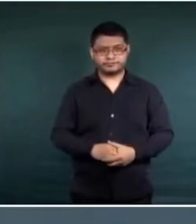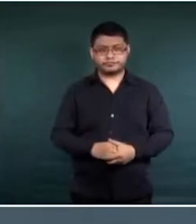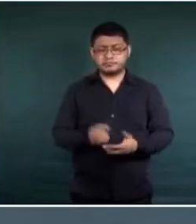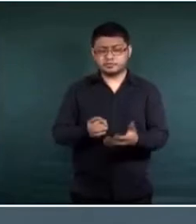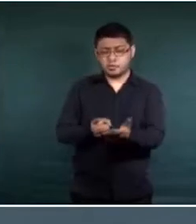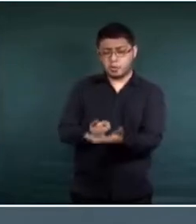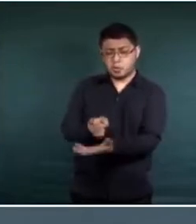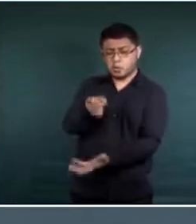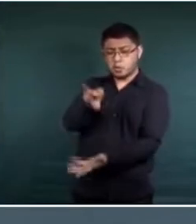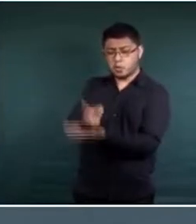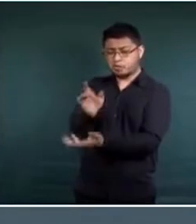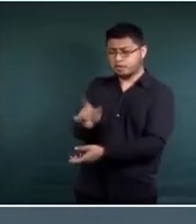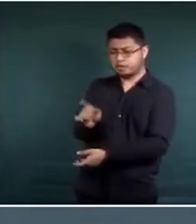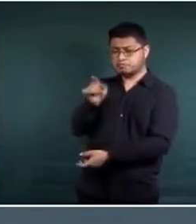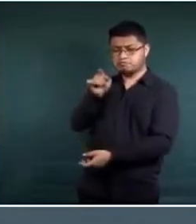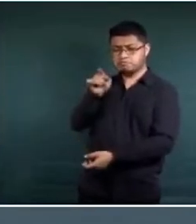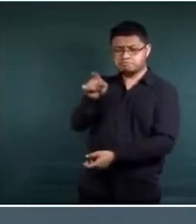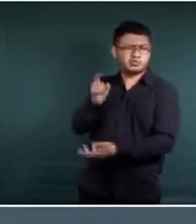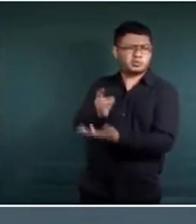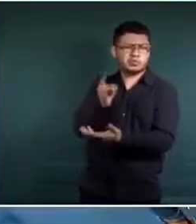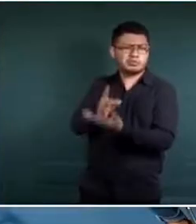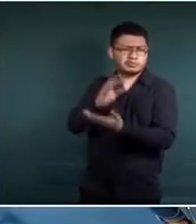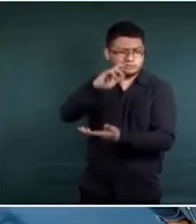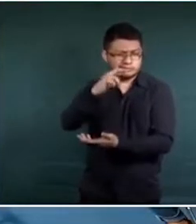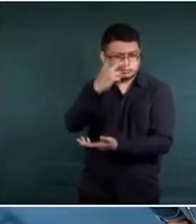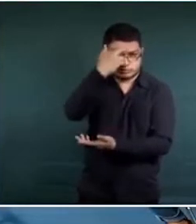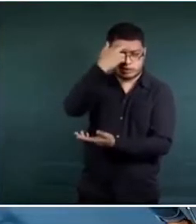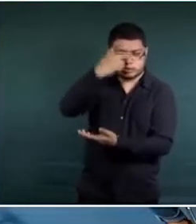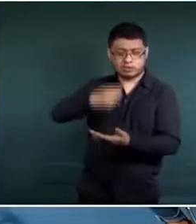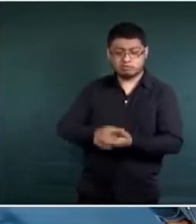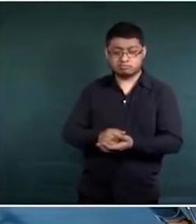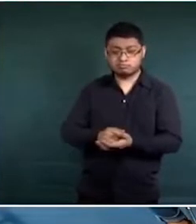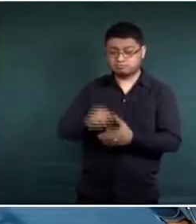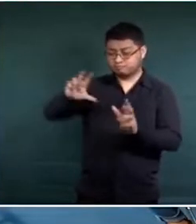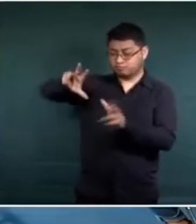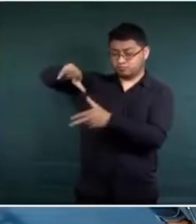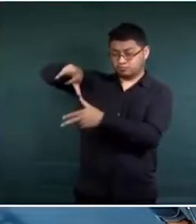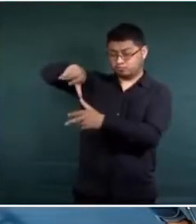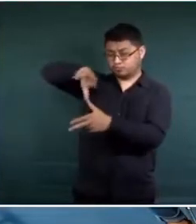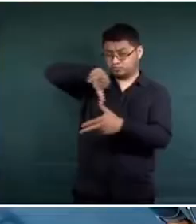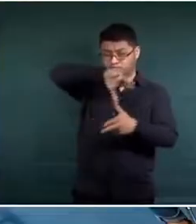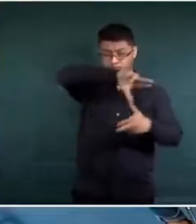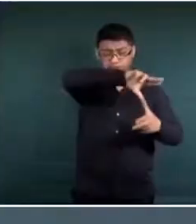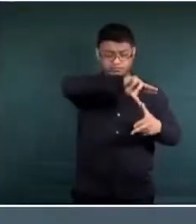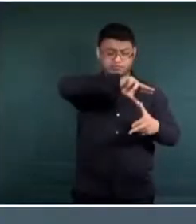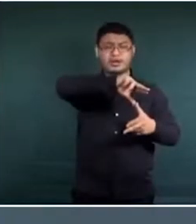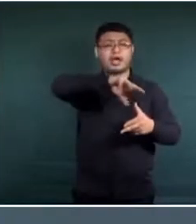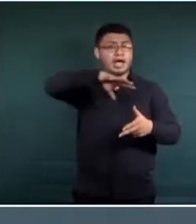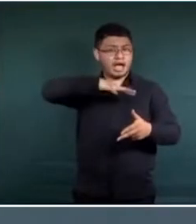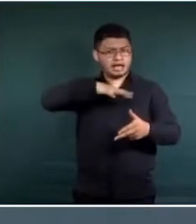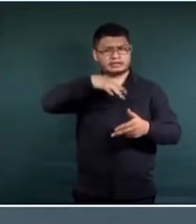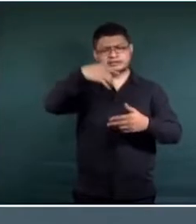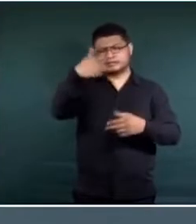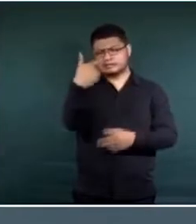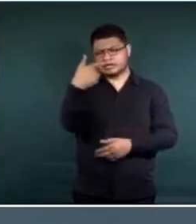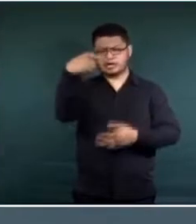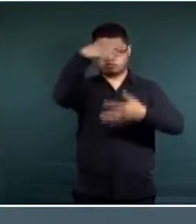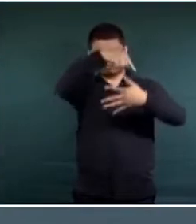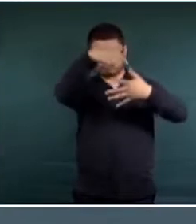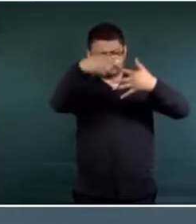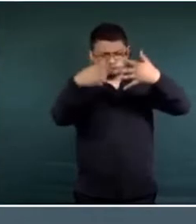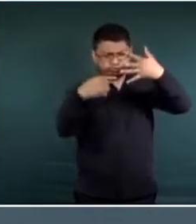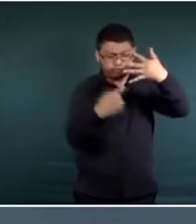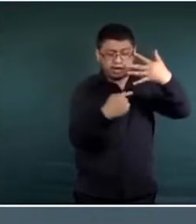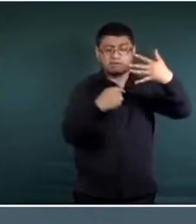Solamente una consideración, los ciclones tropicales tienen siete distintas categorías,